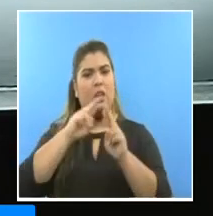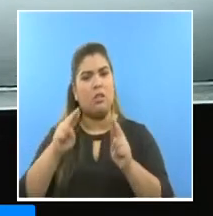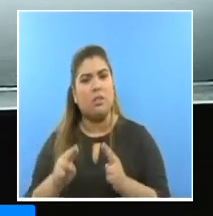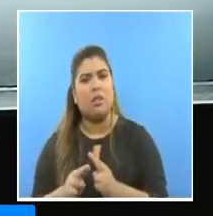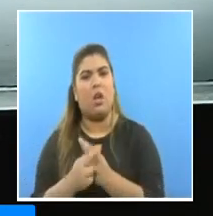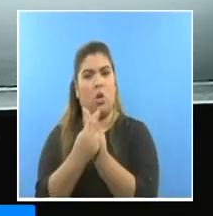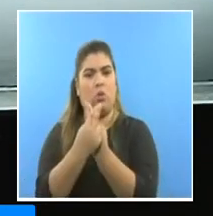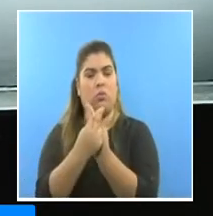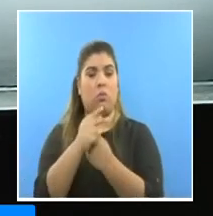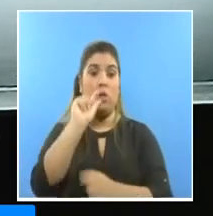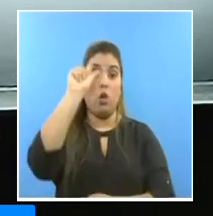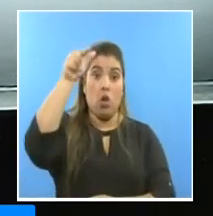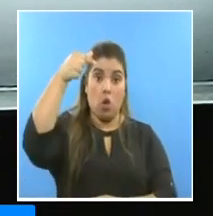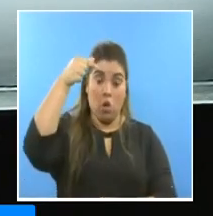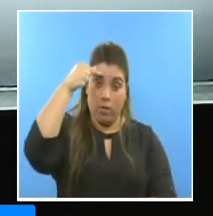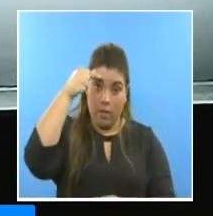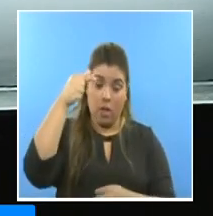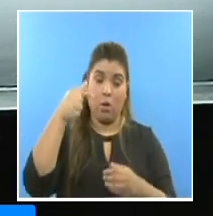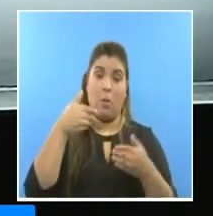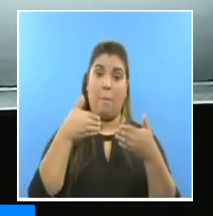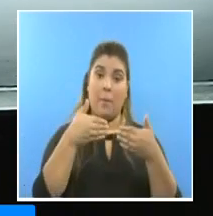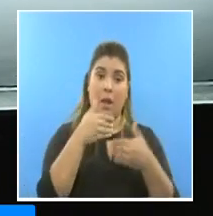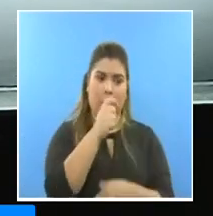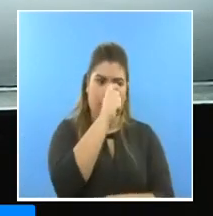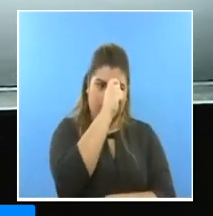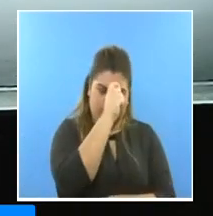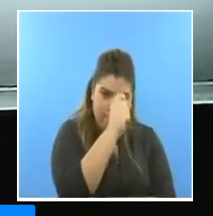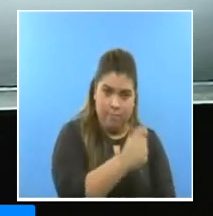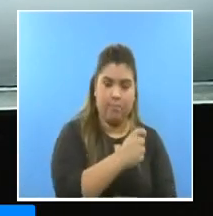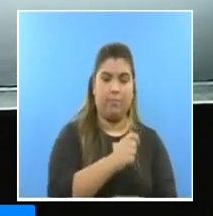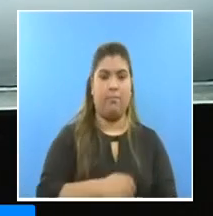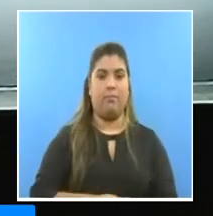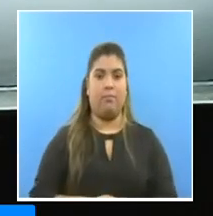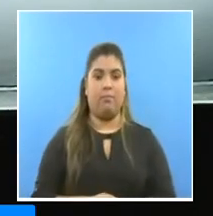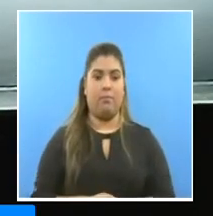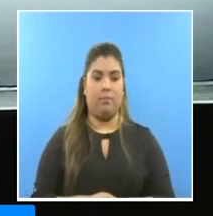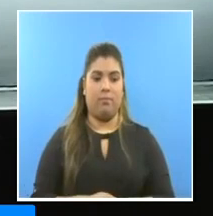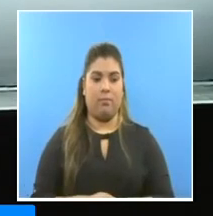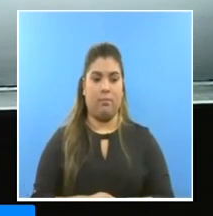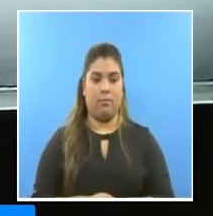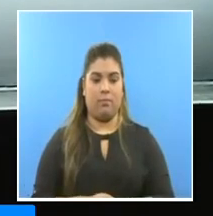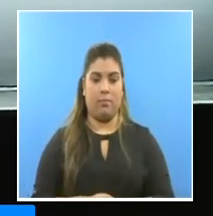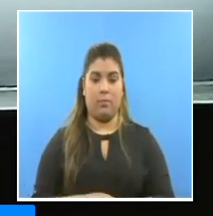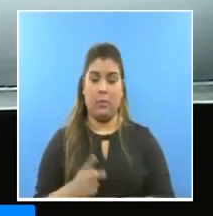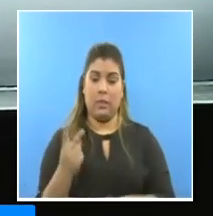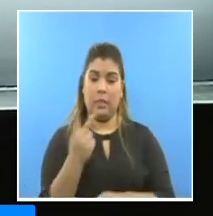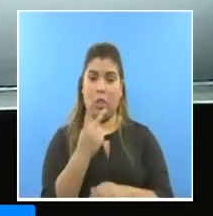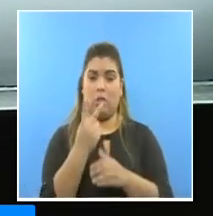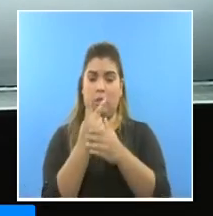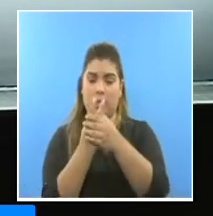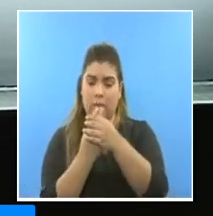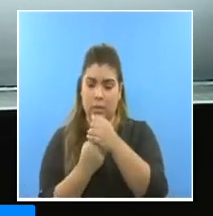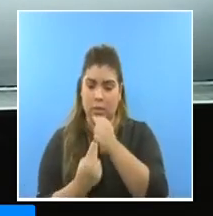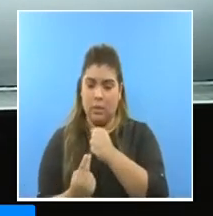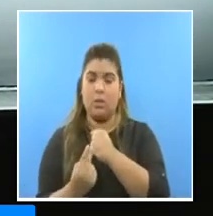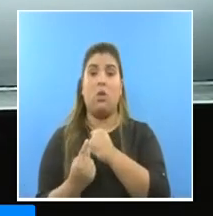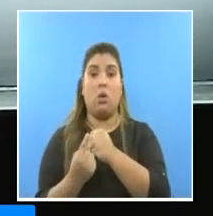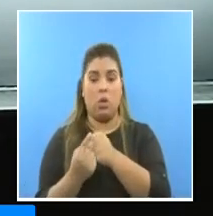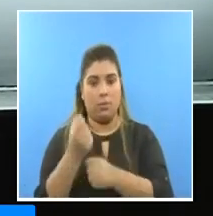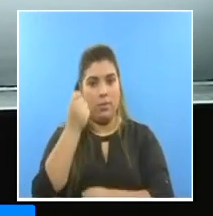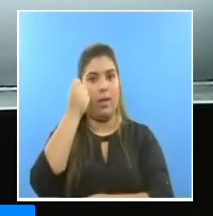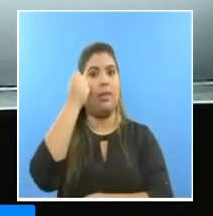al Gobierno Nacional que está teniendo una clara